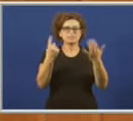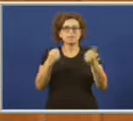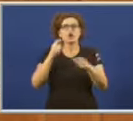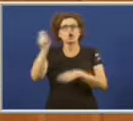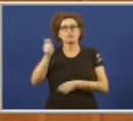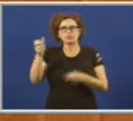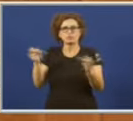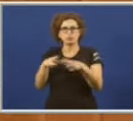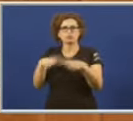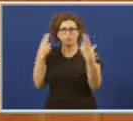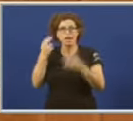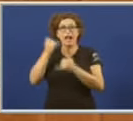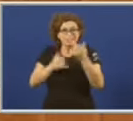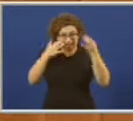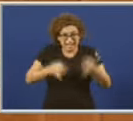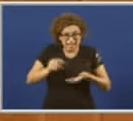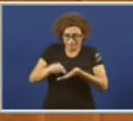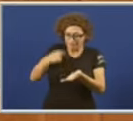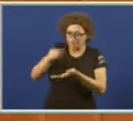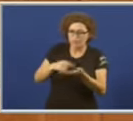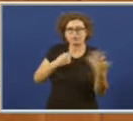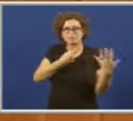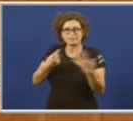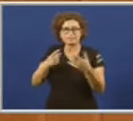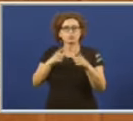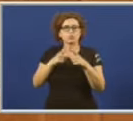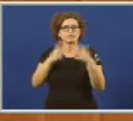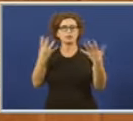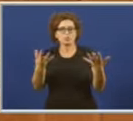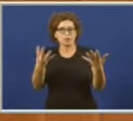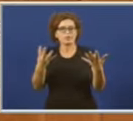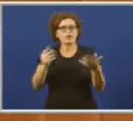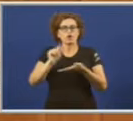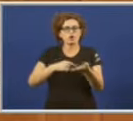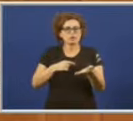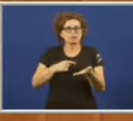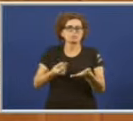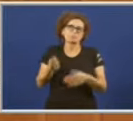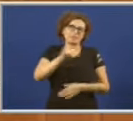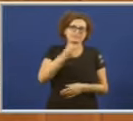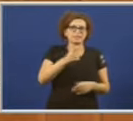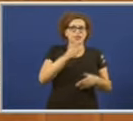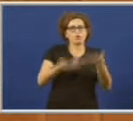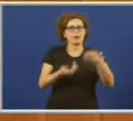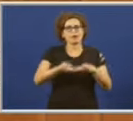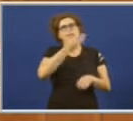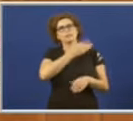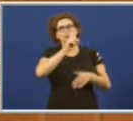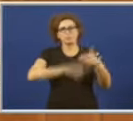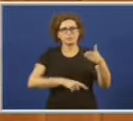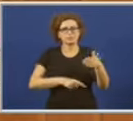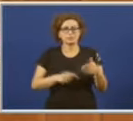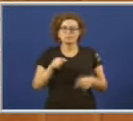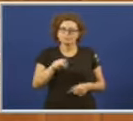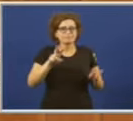e ainda así asinaronse 649 contratos máis que no mes anterior. Urxe, e